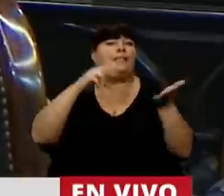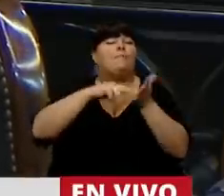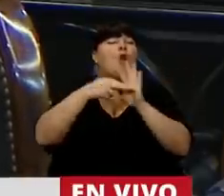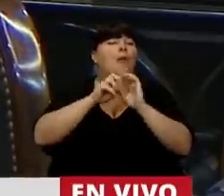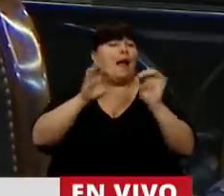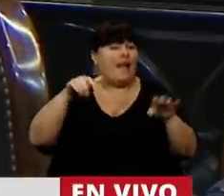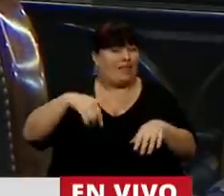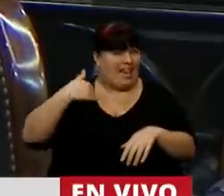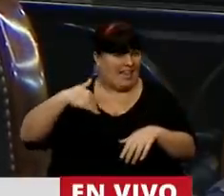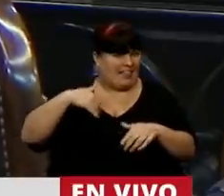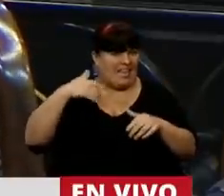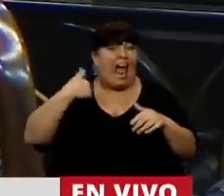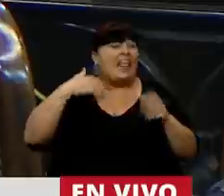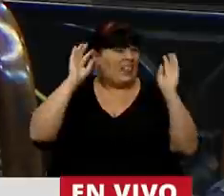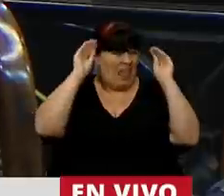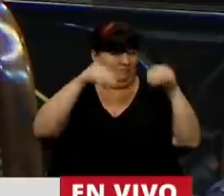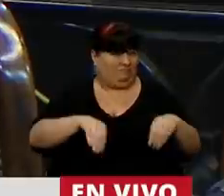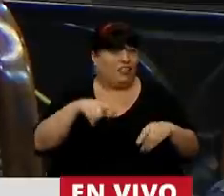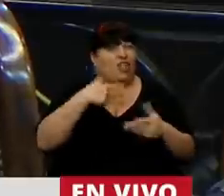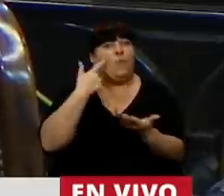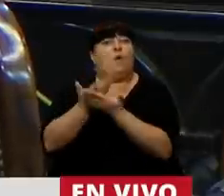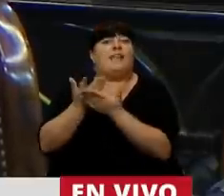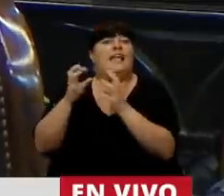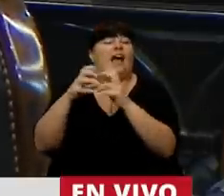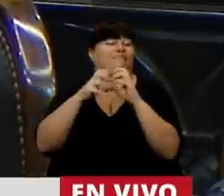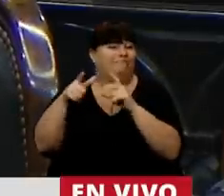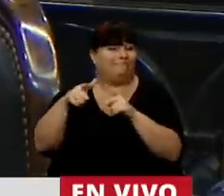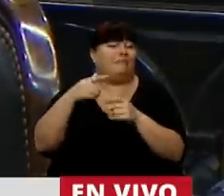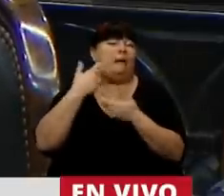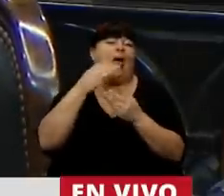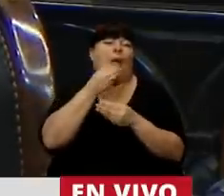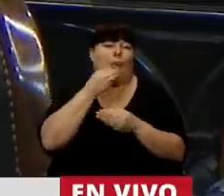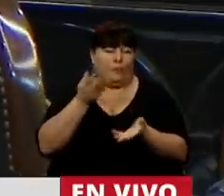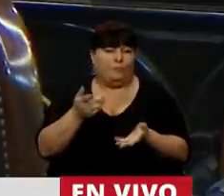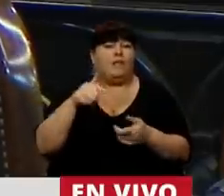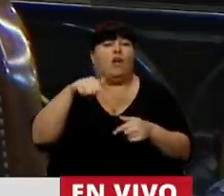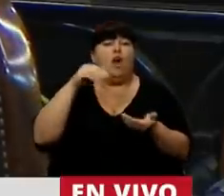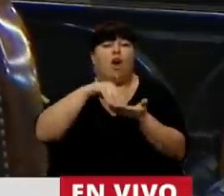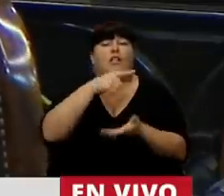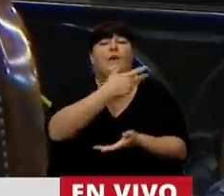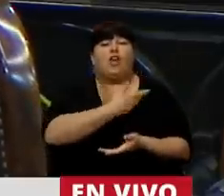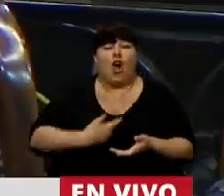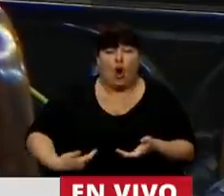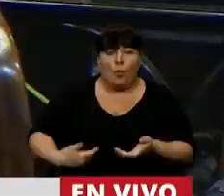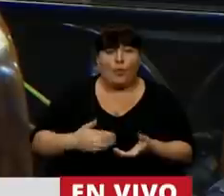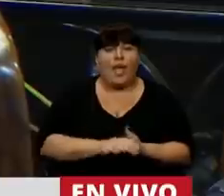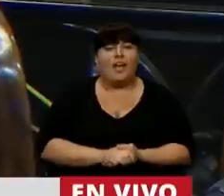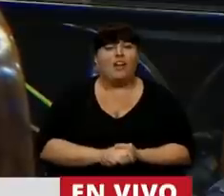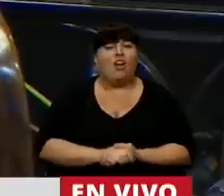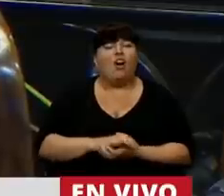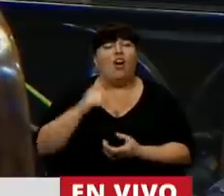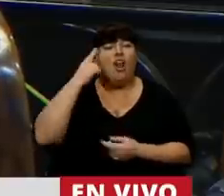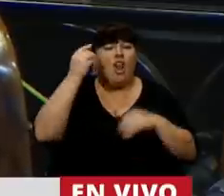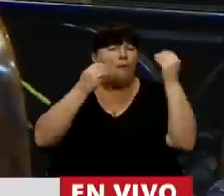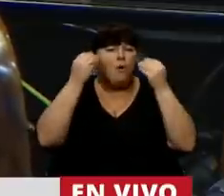de un país que se está cayendo a pedazos. Y una vez más nos encontramos frente a un gobierno muy poco